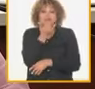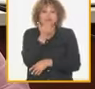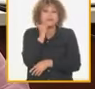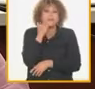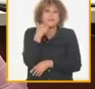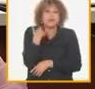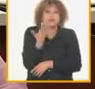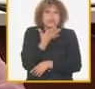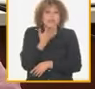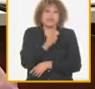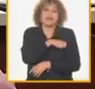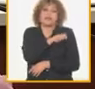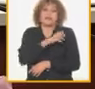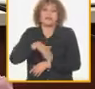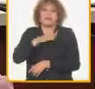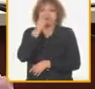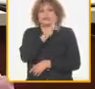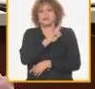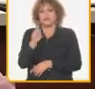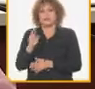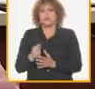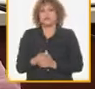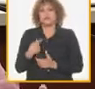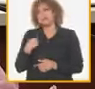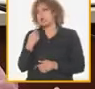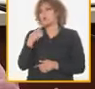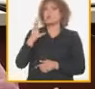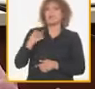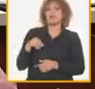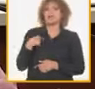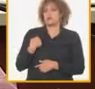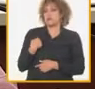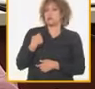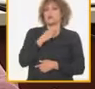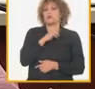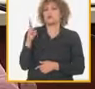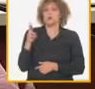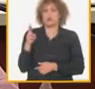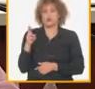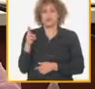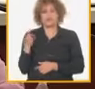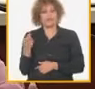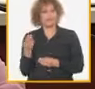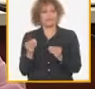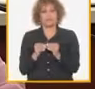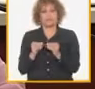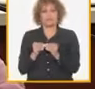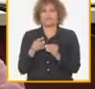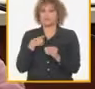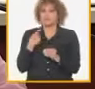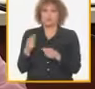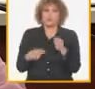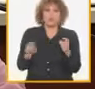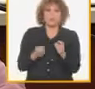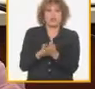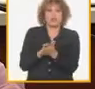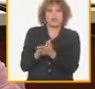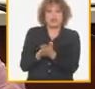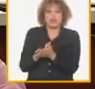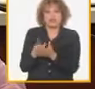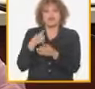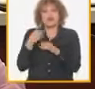al pueblo y a la revolución entonces ¿cómo yo voy a decir que yo soy revolucionaria? si yo no estoy combatiendo si yo estoy